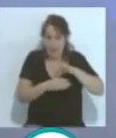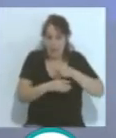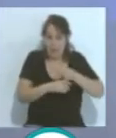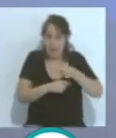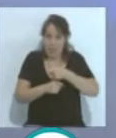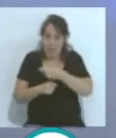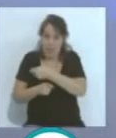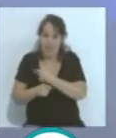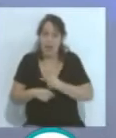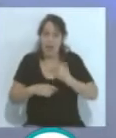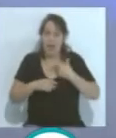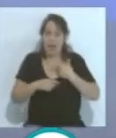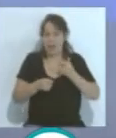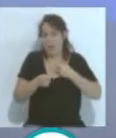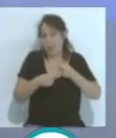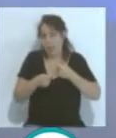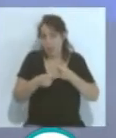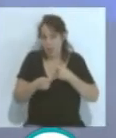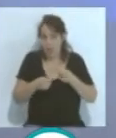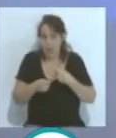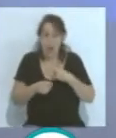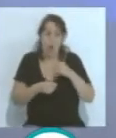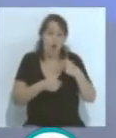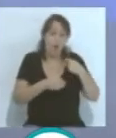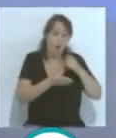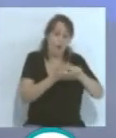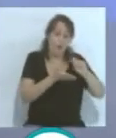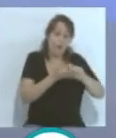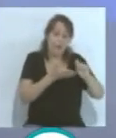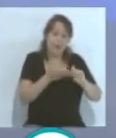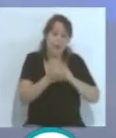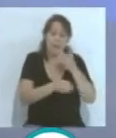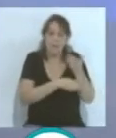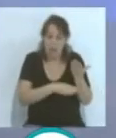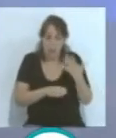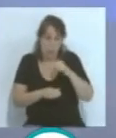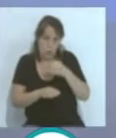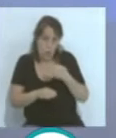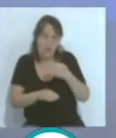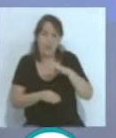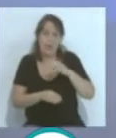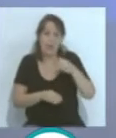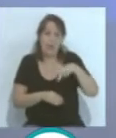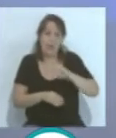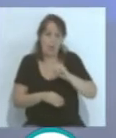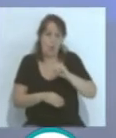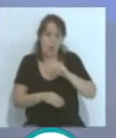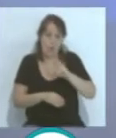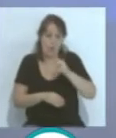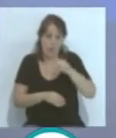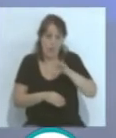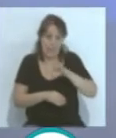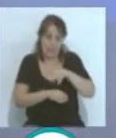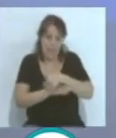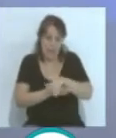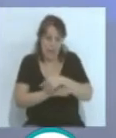iba, se acercaba por las oficinas del club en Cánova del Castillo, 21. Y a partir de ahí, bueno, en los desplazamientos iba